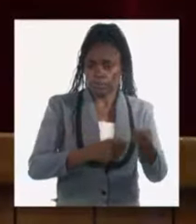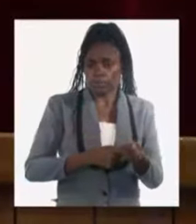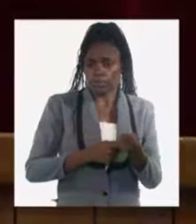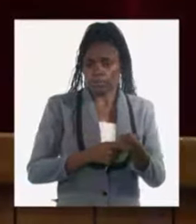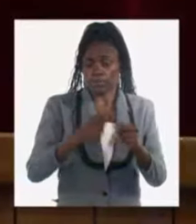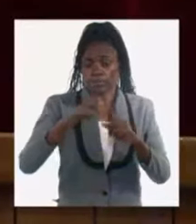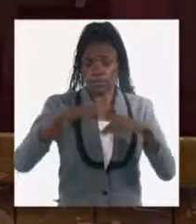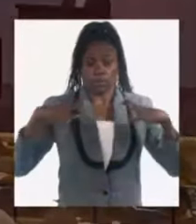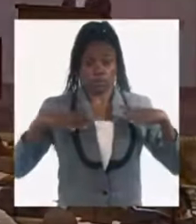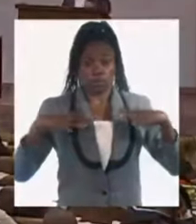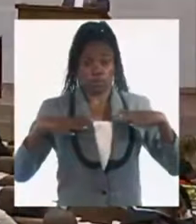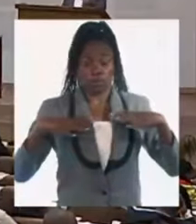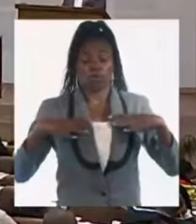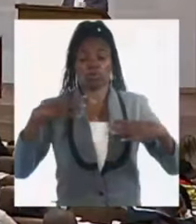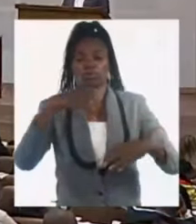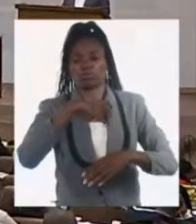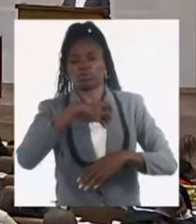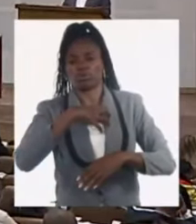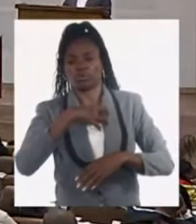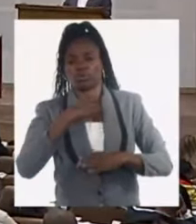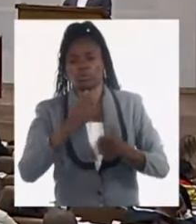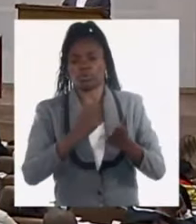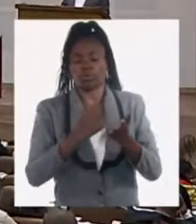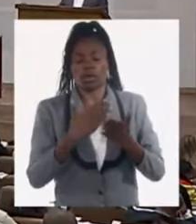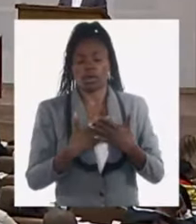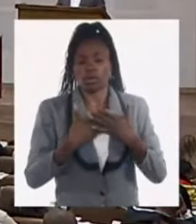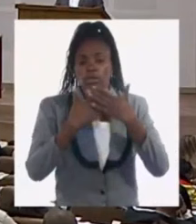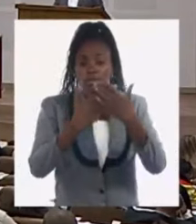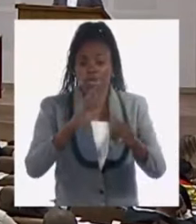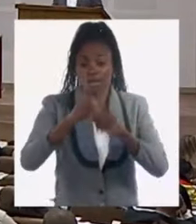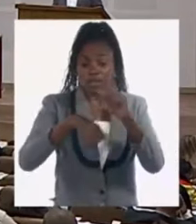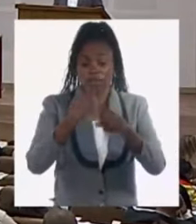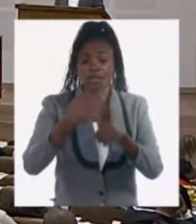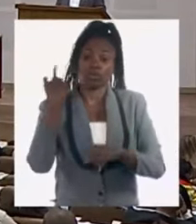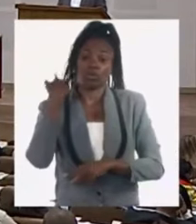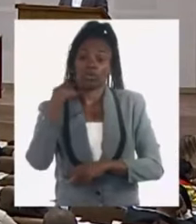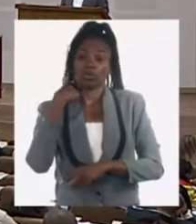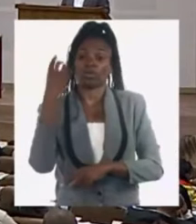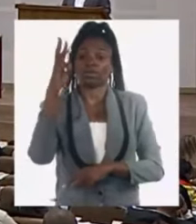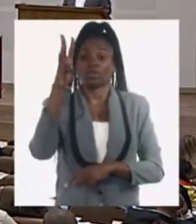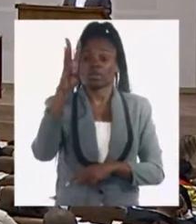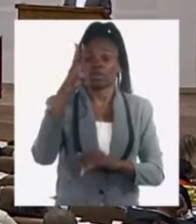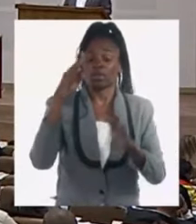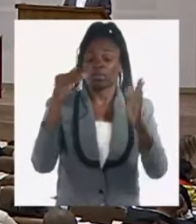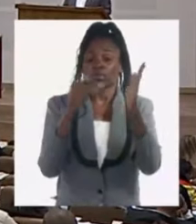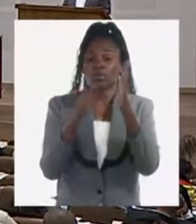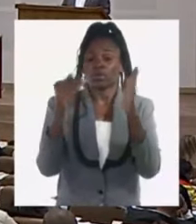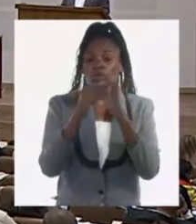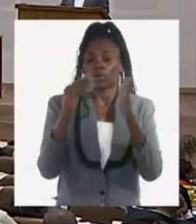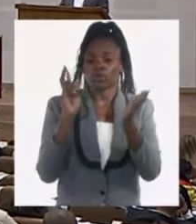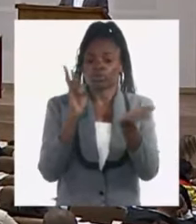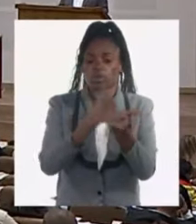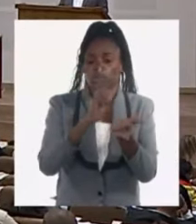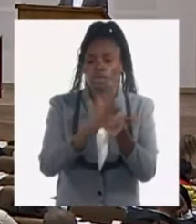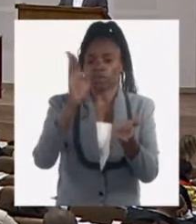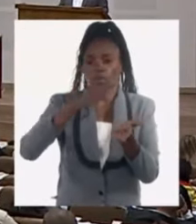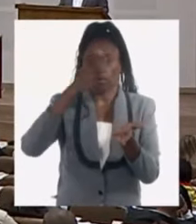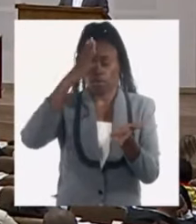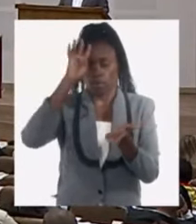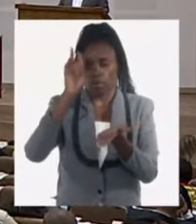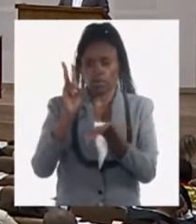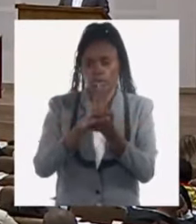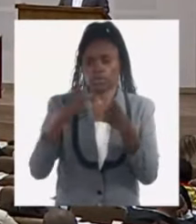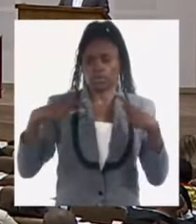del turismo estamos proyectando brincar ya el próximo año la barrera de los 3 millones de visitantes alcanzar 3 millones 100 mil